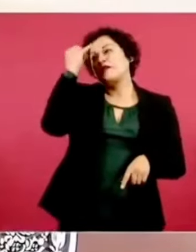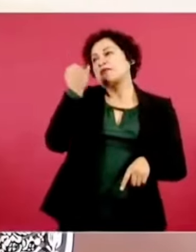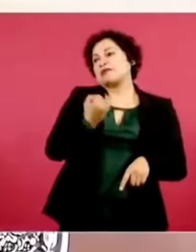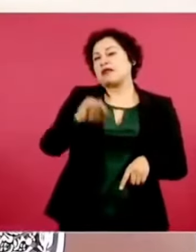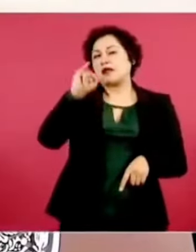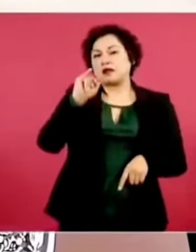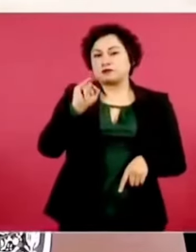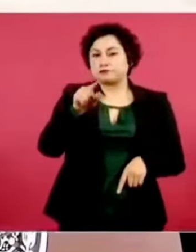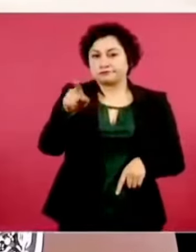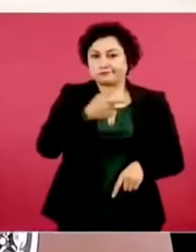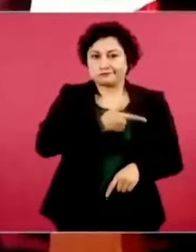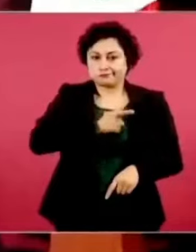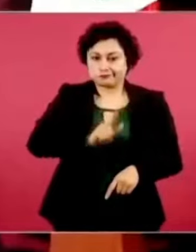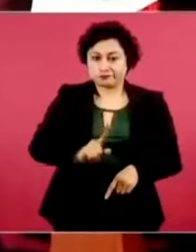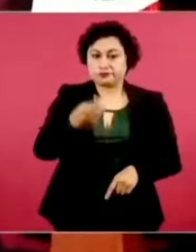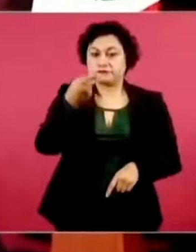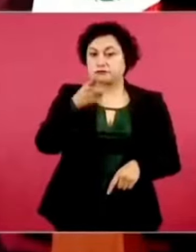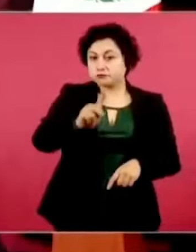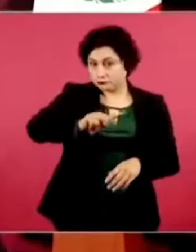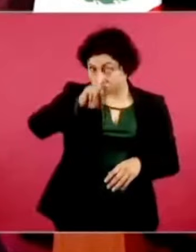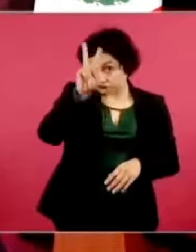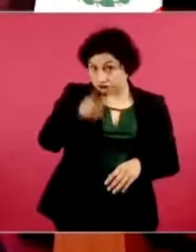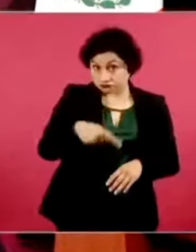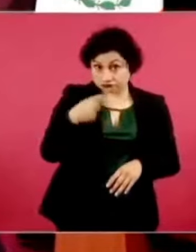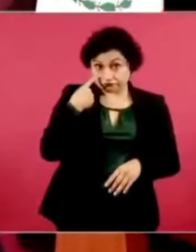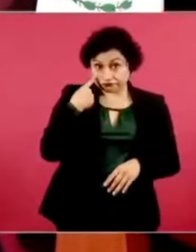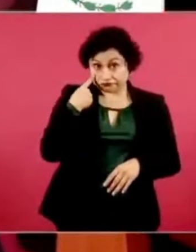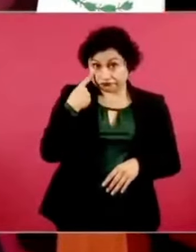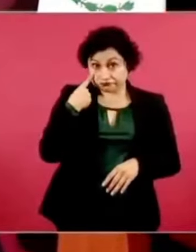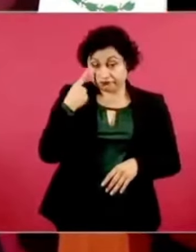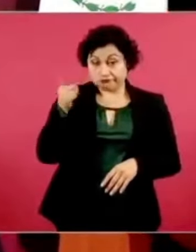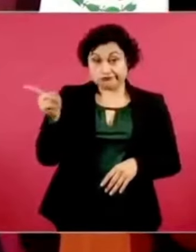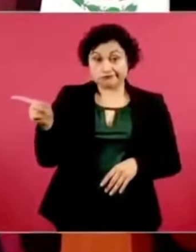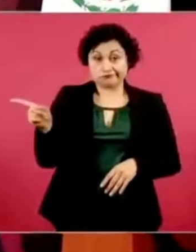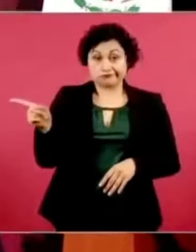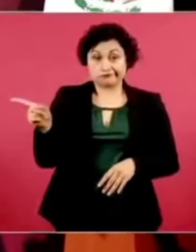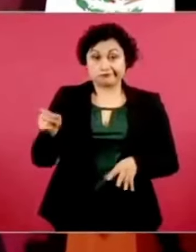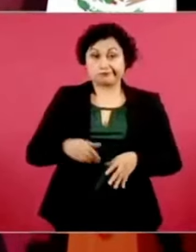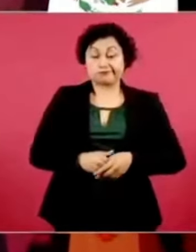pañuelito blanco,